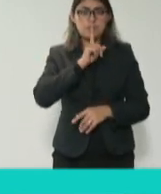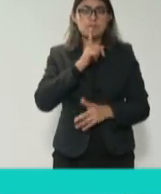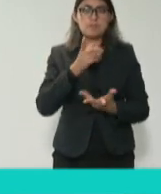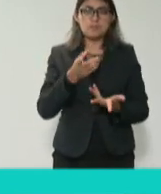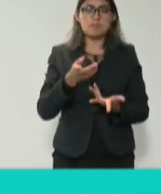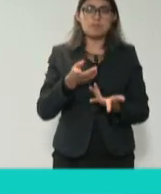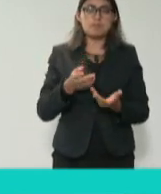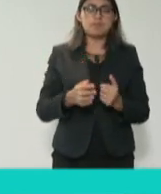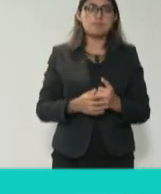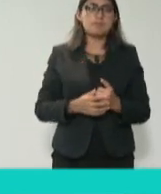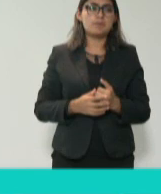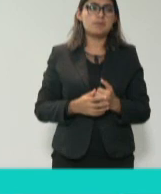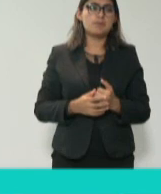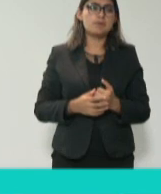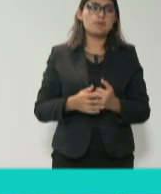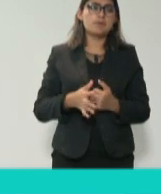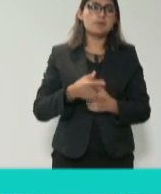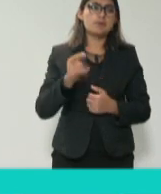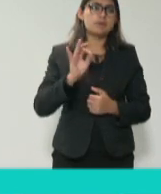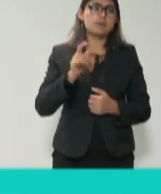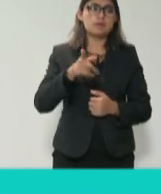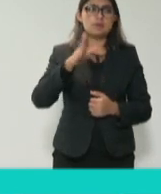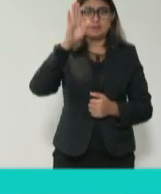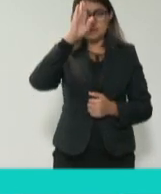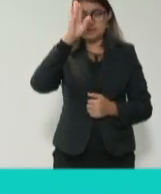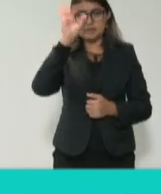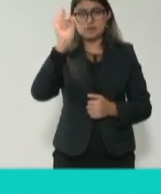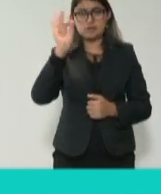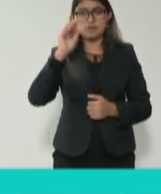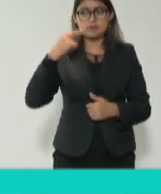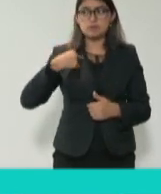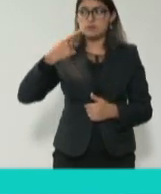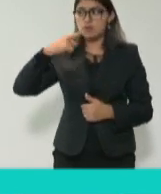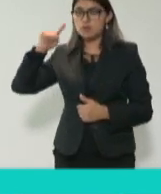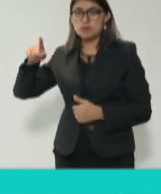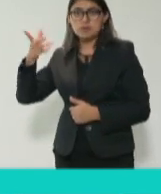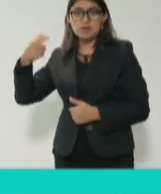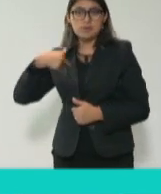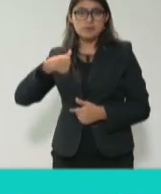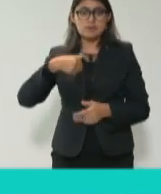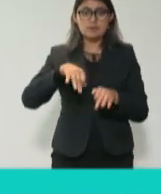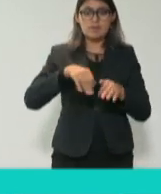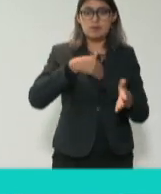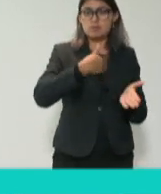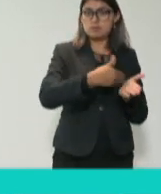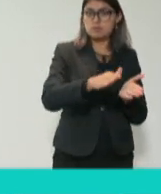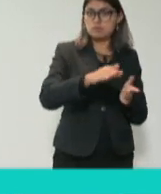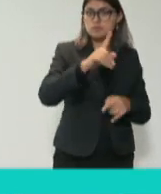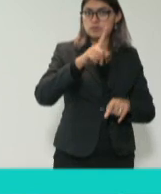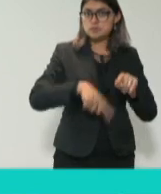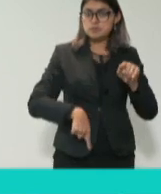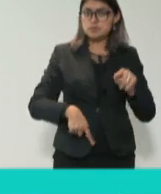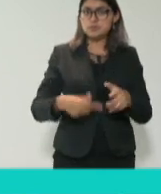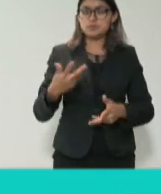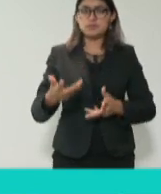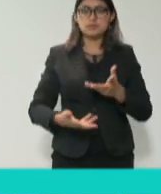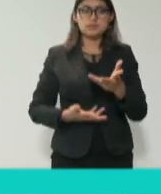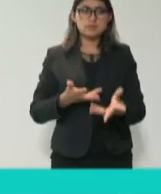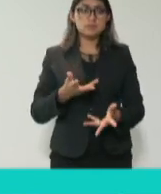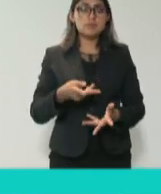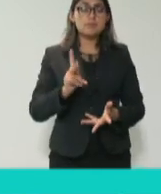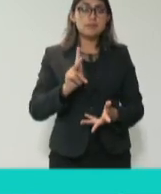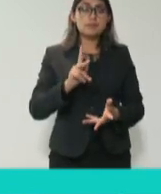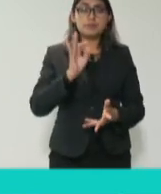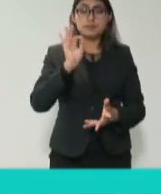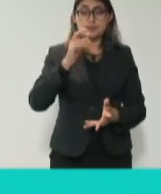servidores públicos porque los vayan a quitar del trabajo etcétera. Pero entonces creo yo que la cultura de la anticorrupción